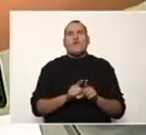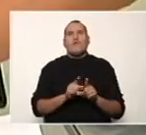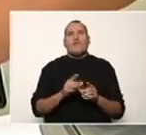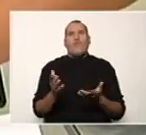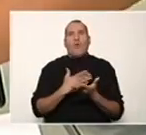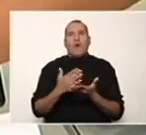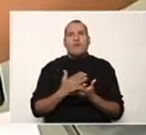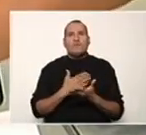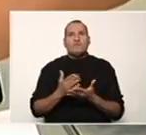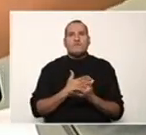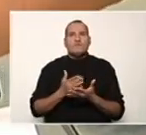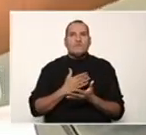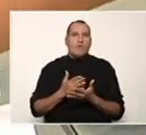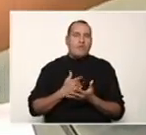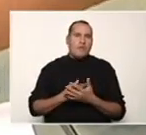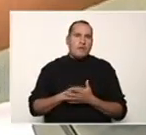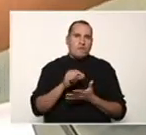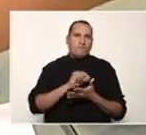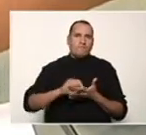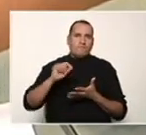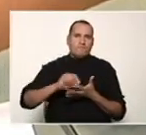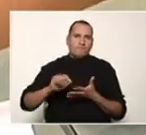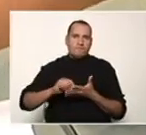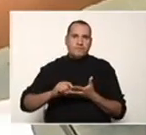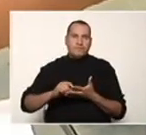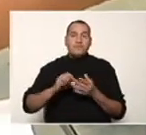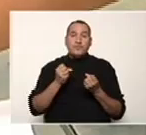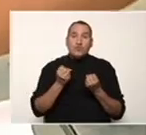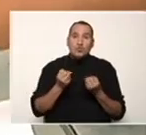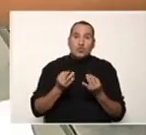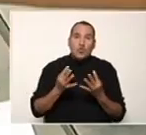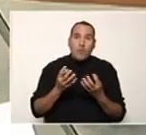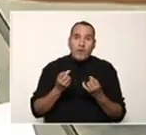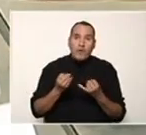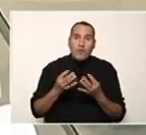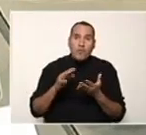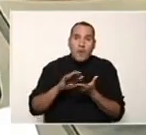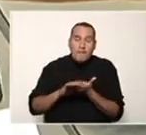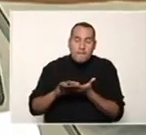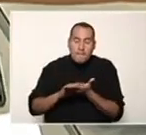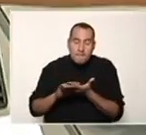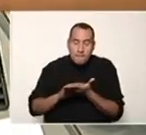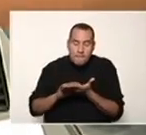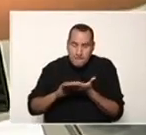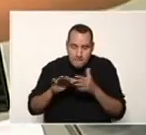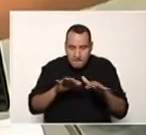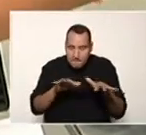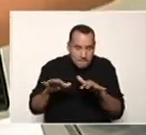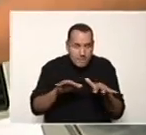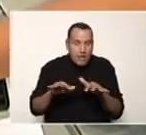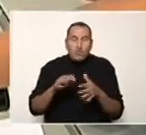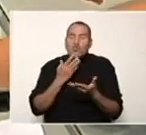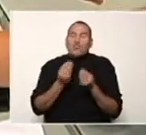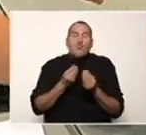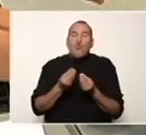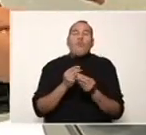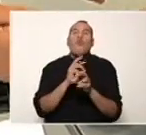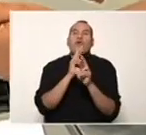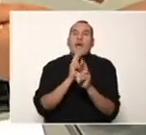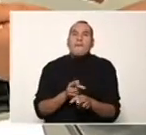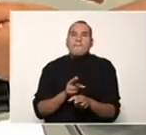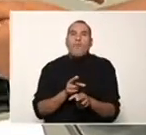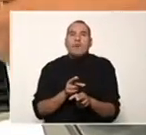derecha, los números están en braille, en este caso, y se va a resolver en la parte